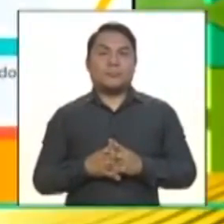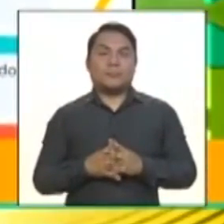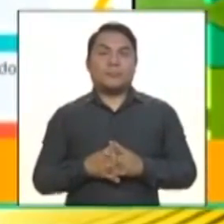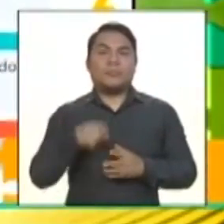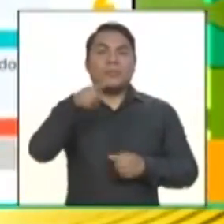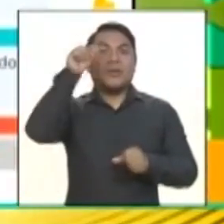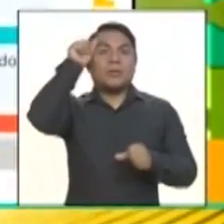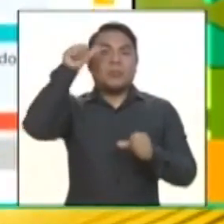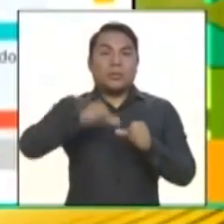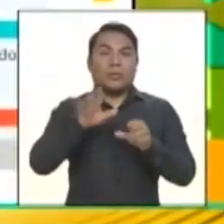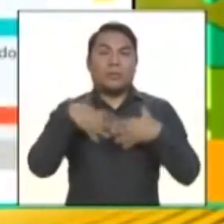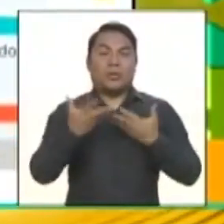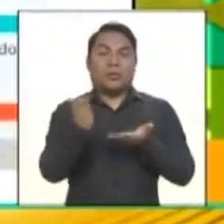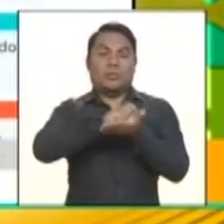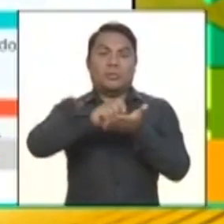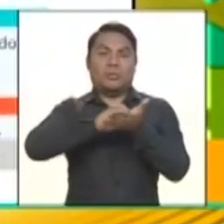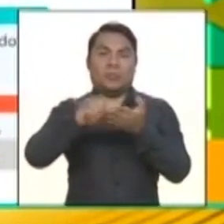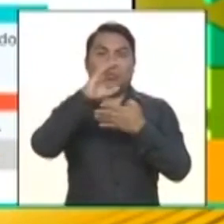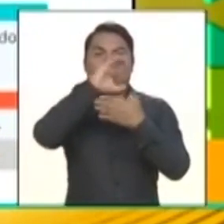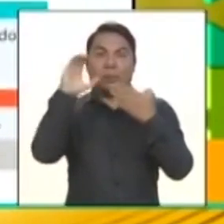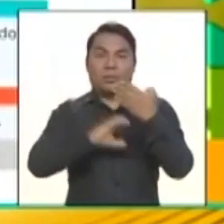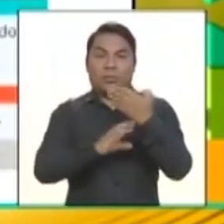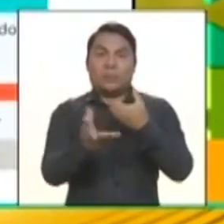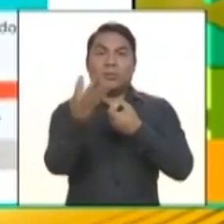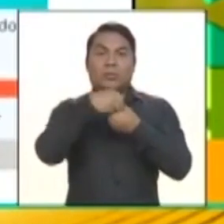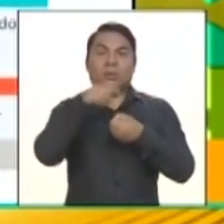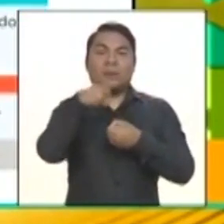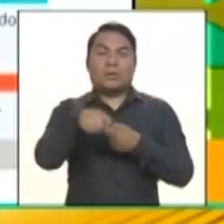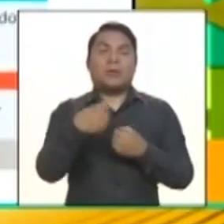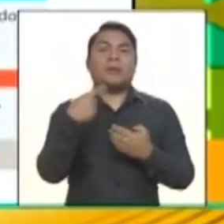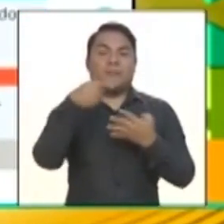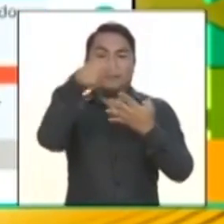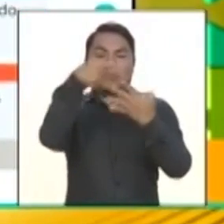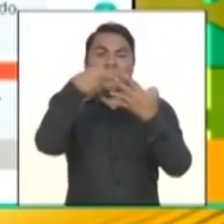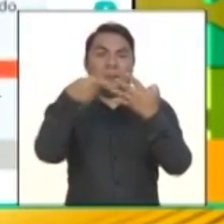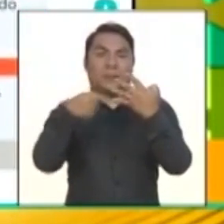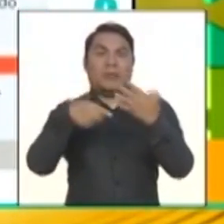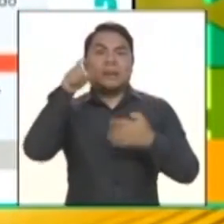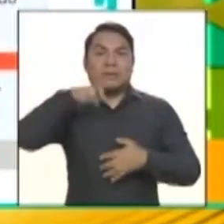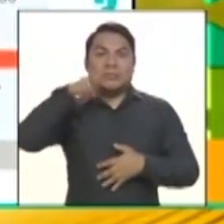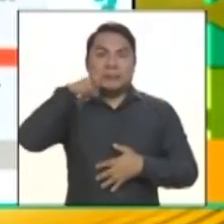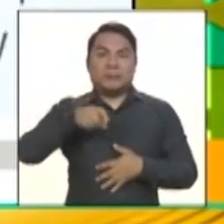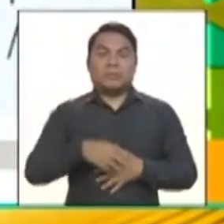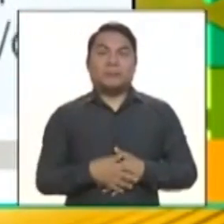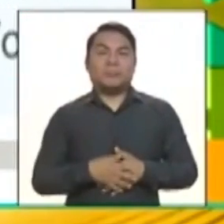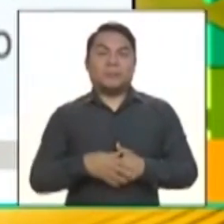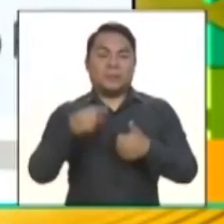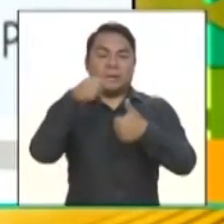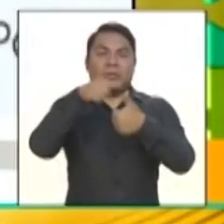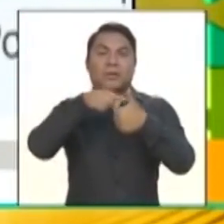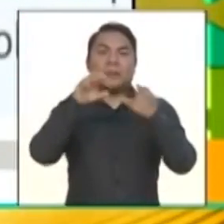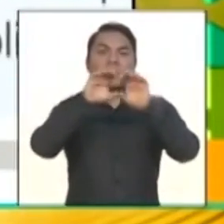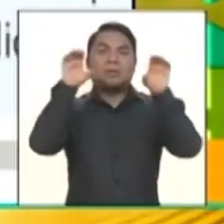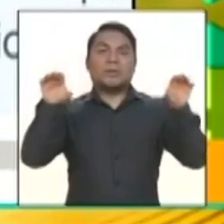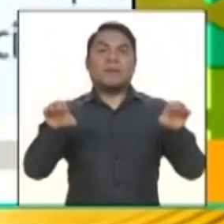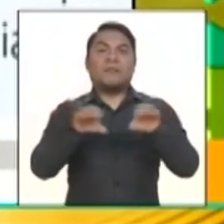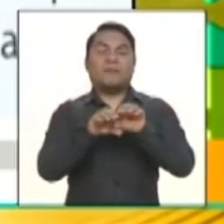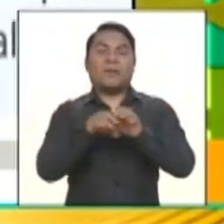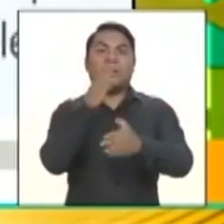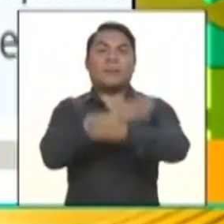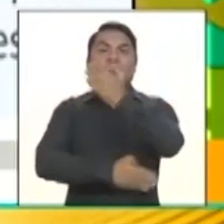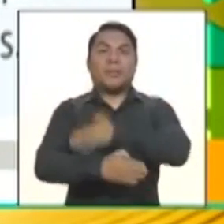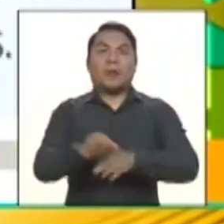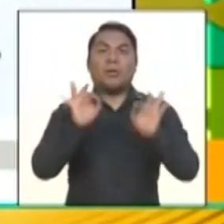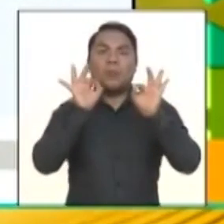Recuerde que para inscribirse en el Conadis, debe cumplir con los siguientes requisitos. Certificado de discapacidad